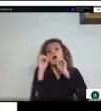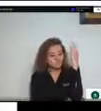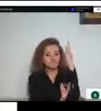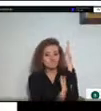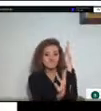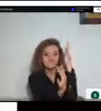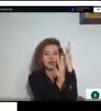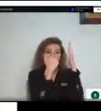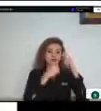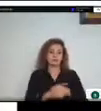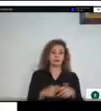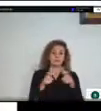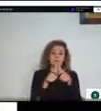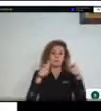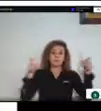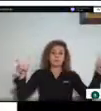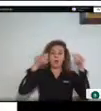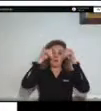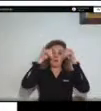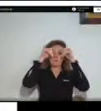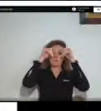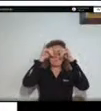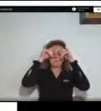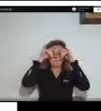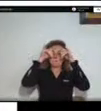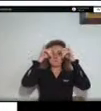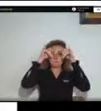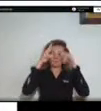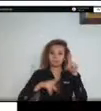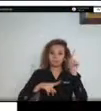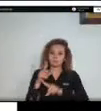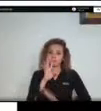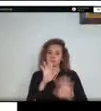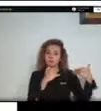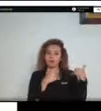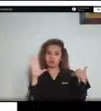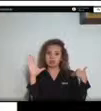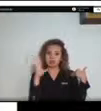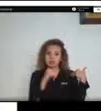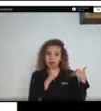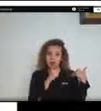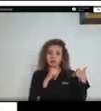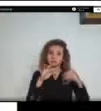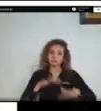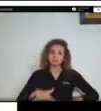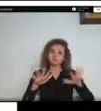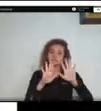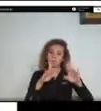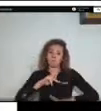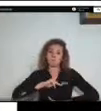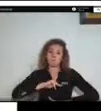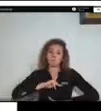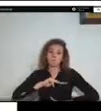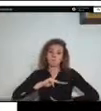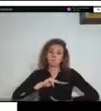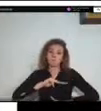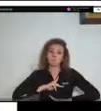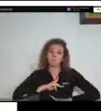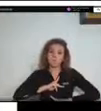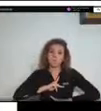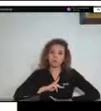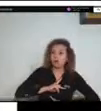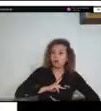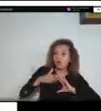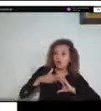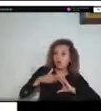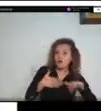veces cuando no hay una responsabilidad ambiental de la propiedad privada, lo que se hace es arrasar con todos los ecosistemas, con toda esa